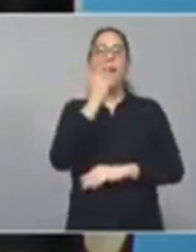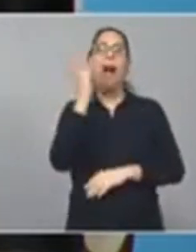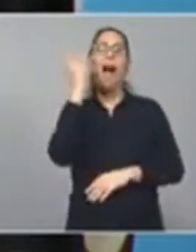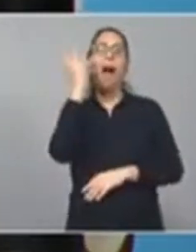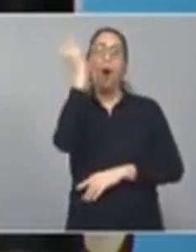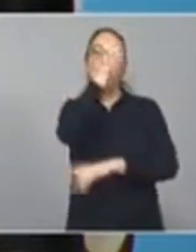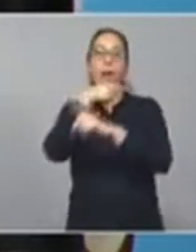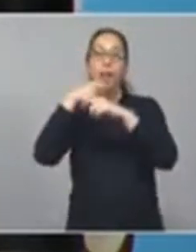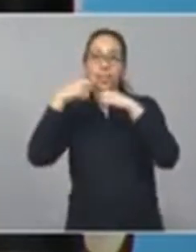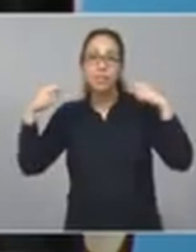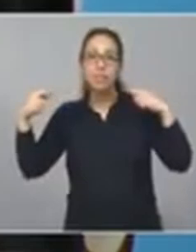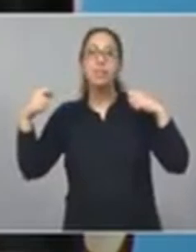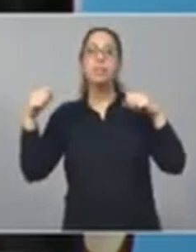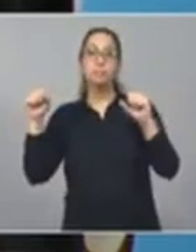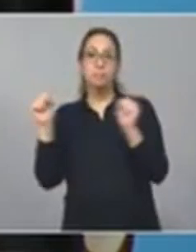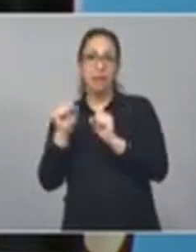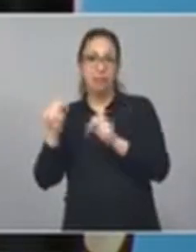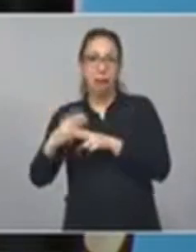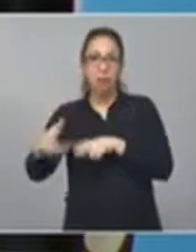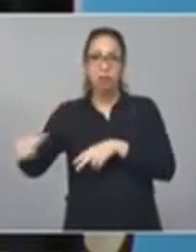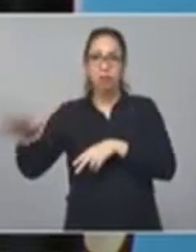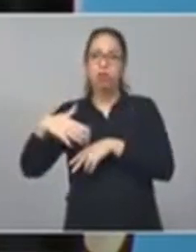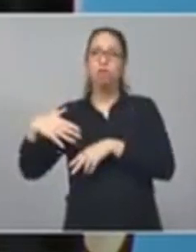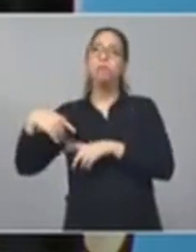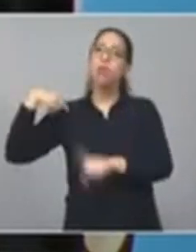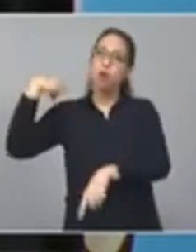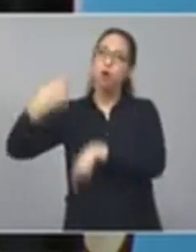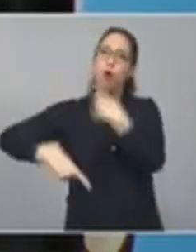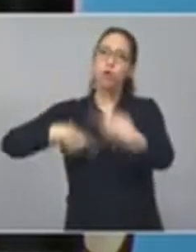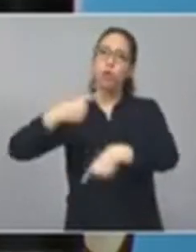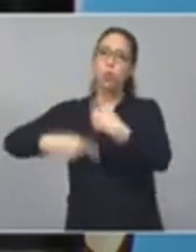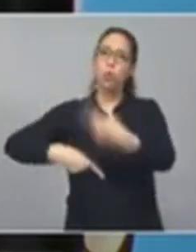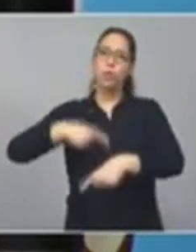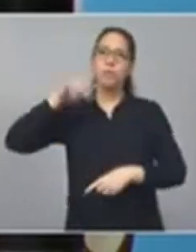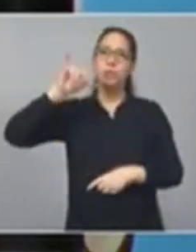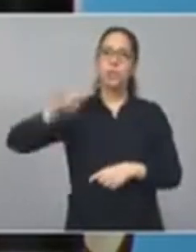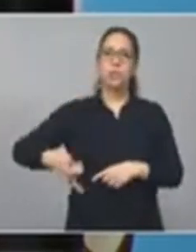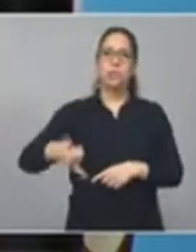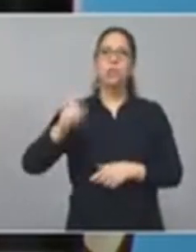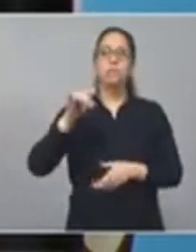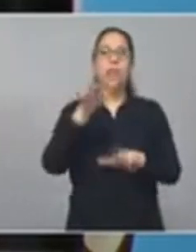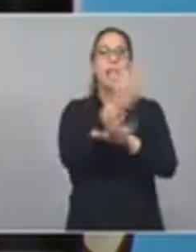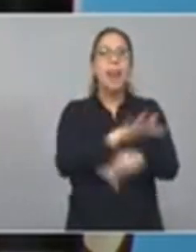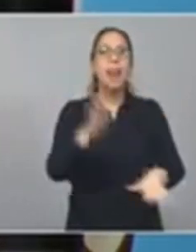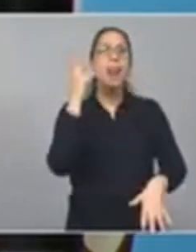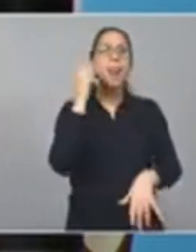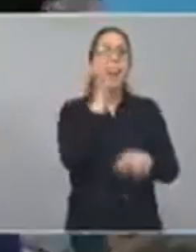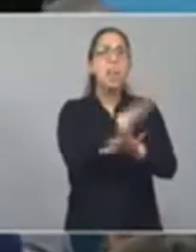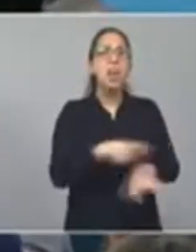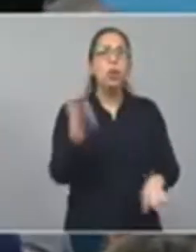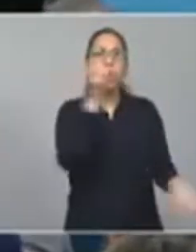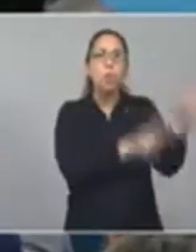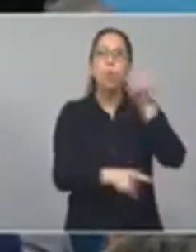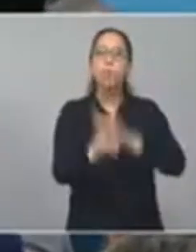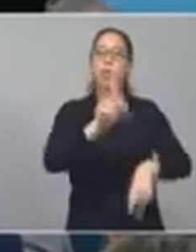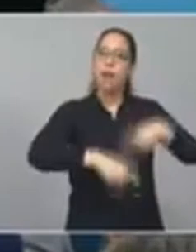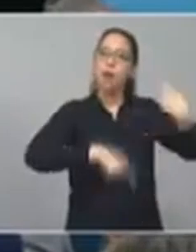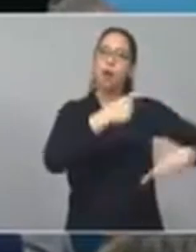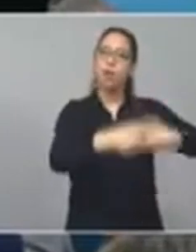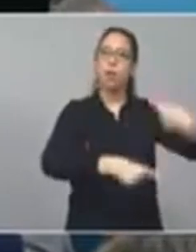puedan continuar en la medida de lo posible con la búsqueda de los nietos. 300 nietos,